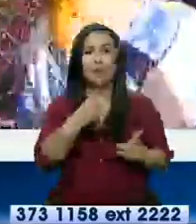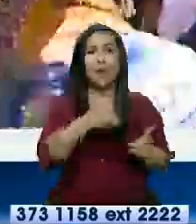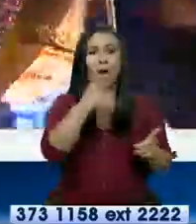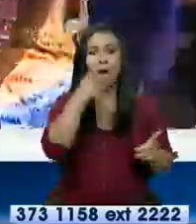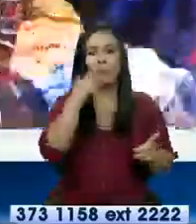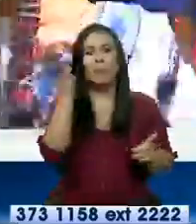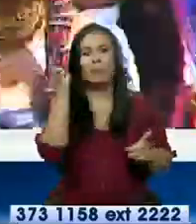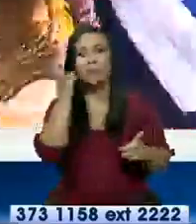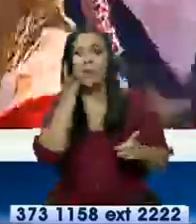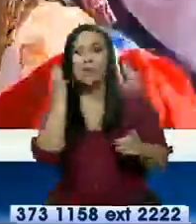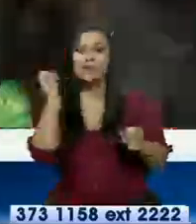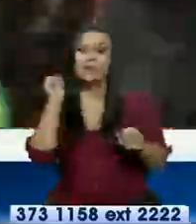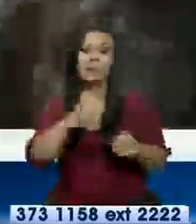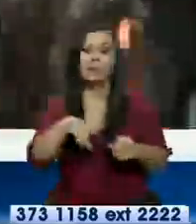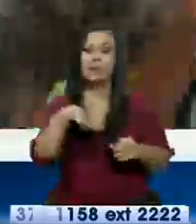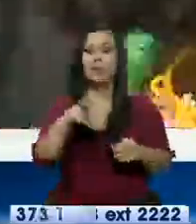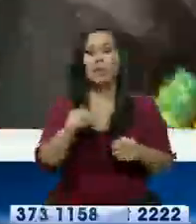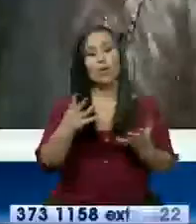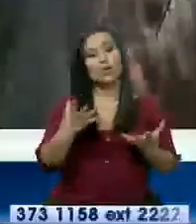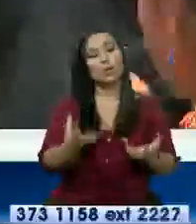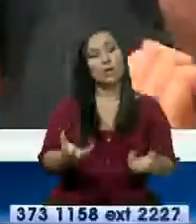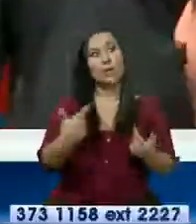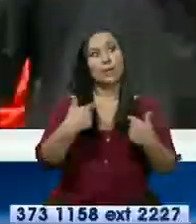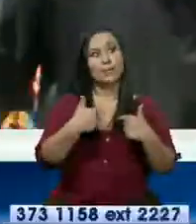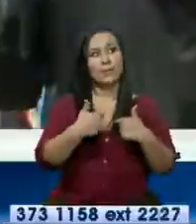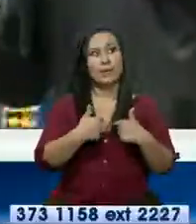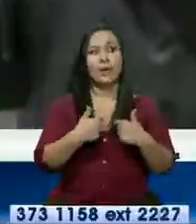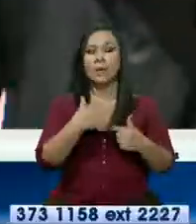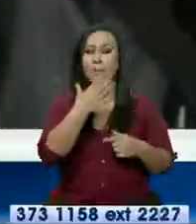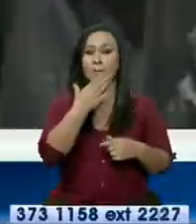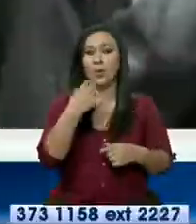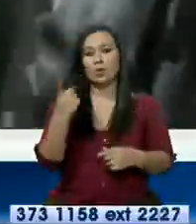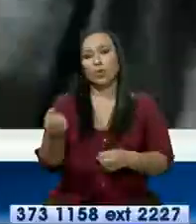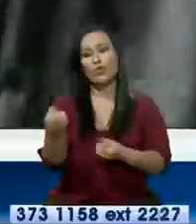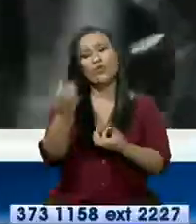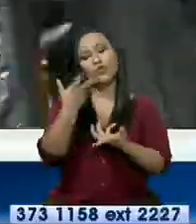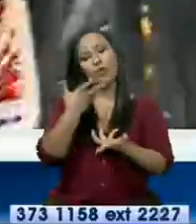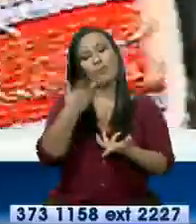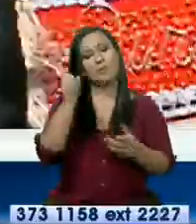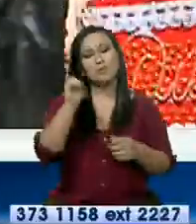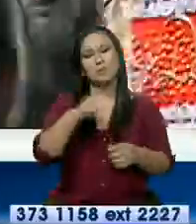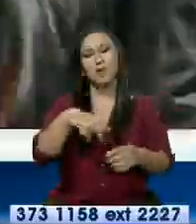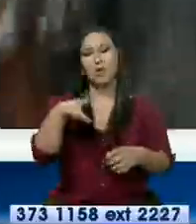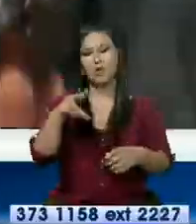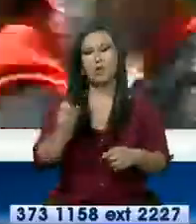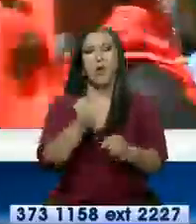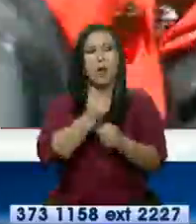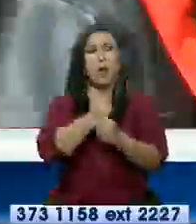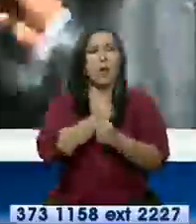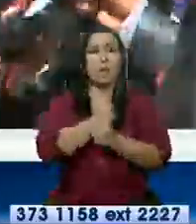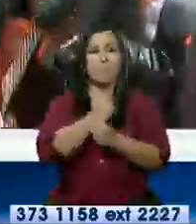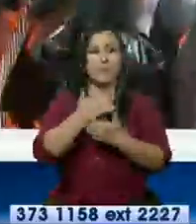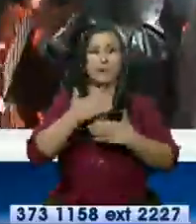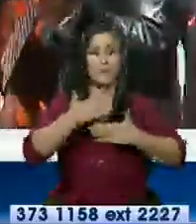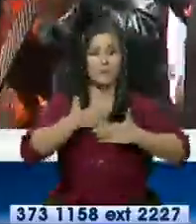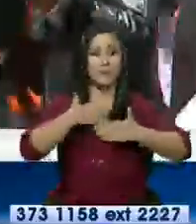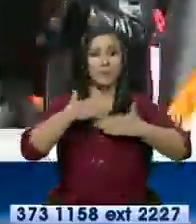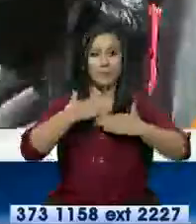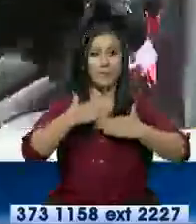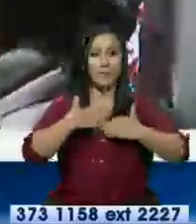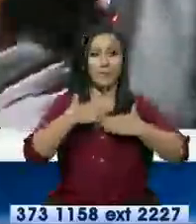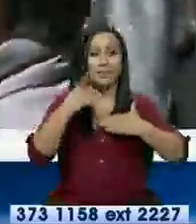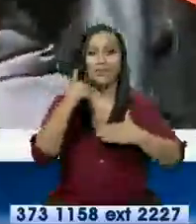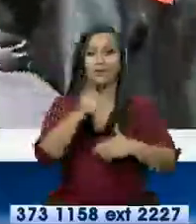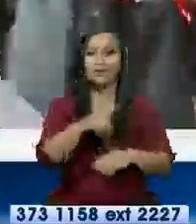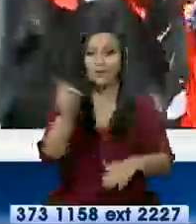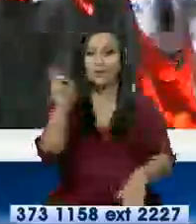ya no te quiero, cuyayay. Que te costaba confesarme, cuyayay. Ay, Juan Brito, ya